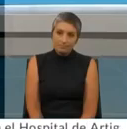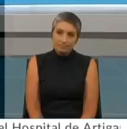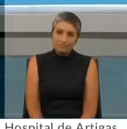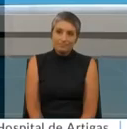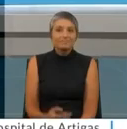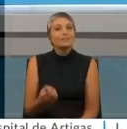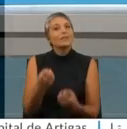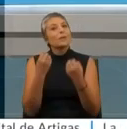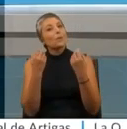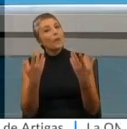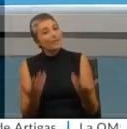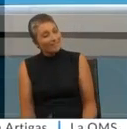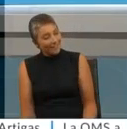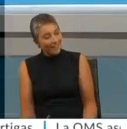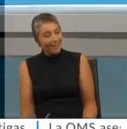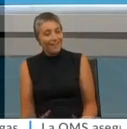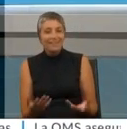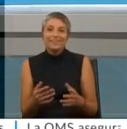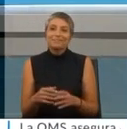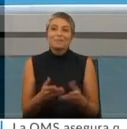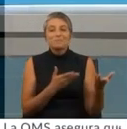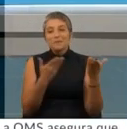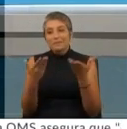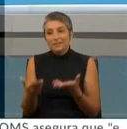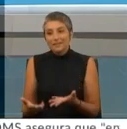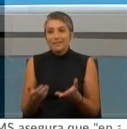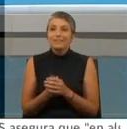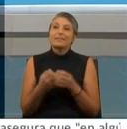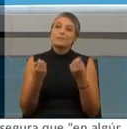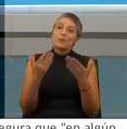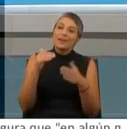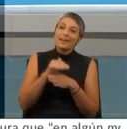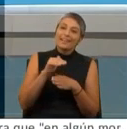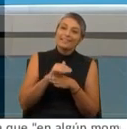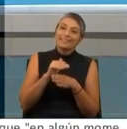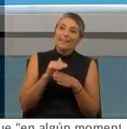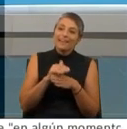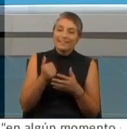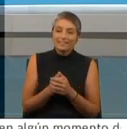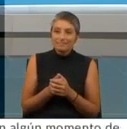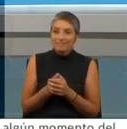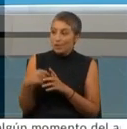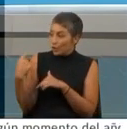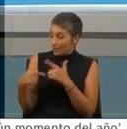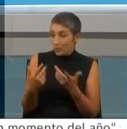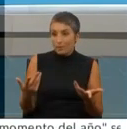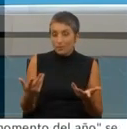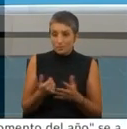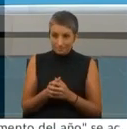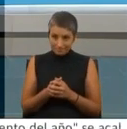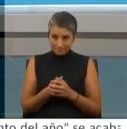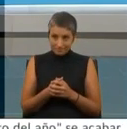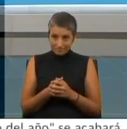¿Cómo le va, doctora Claudia Umpierre? Bienvenida. Muy bien, buenas tardes. Bueno, acá estamos, ¿eh? Seguimos, Todo el mundo está hablando de